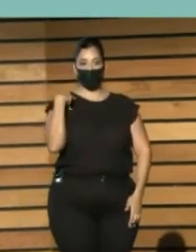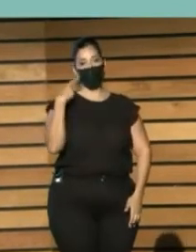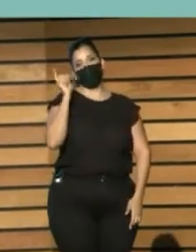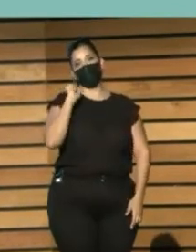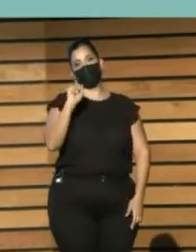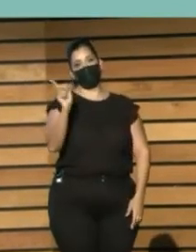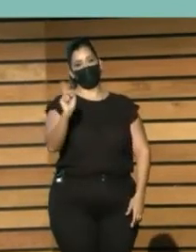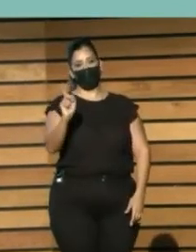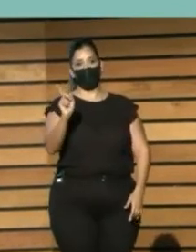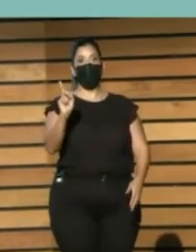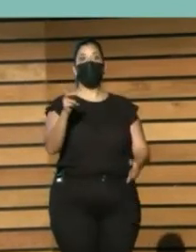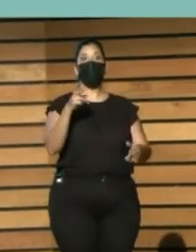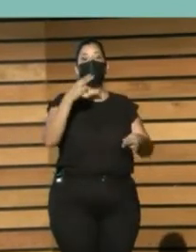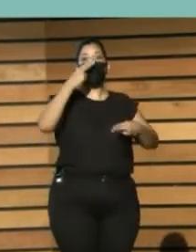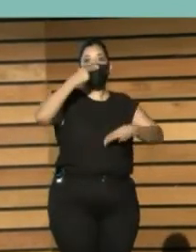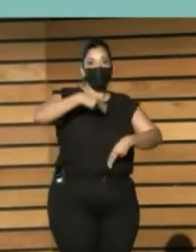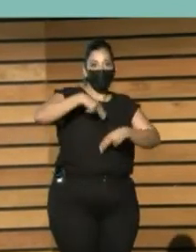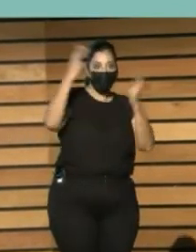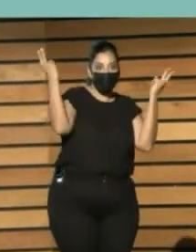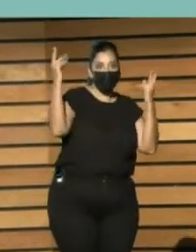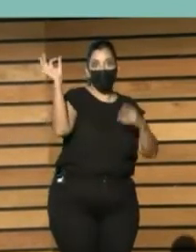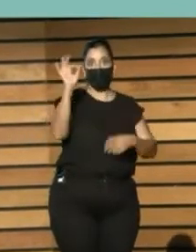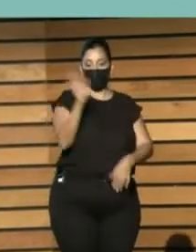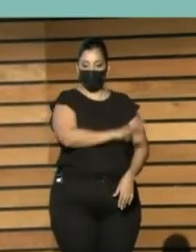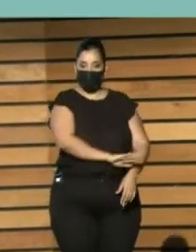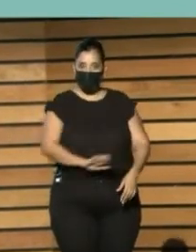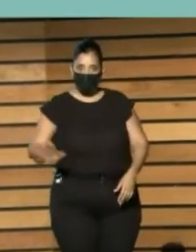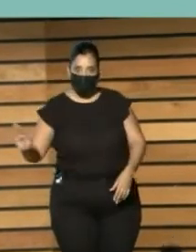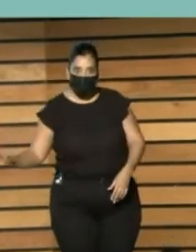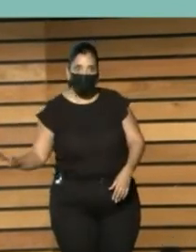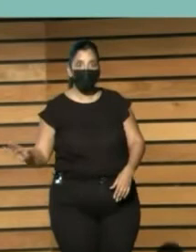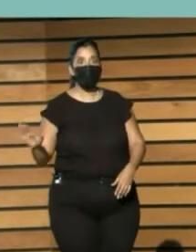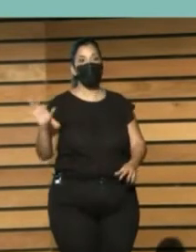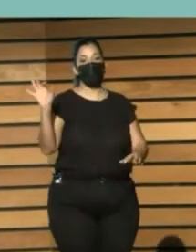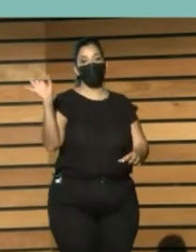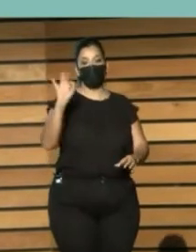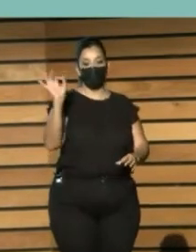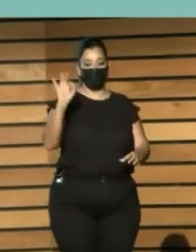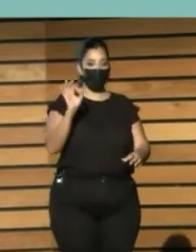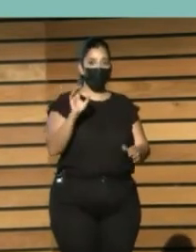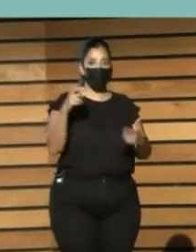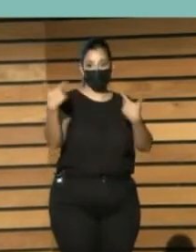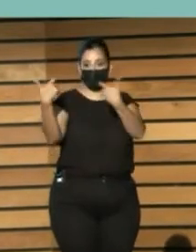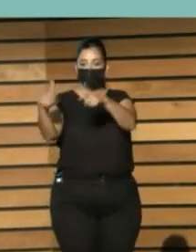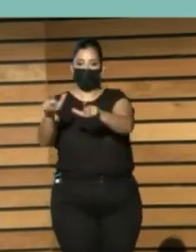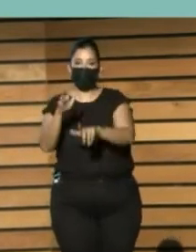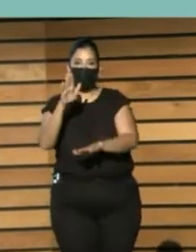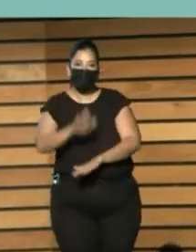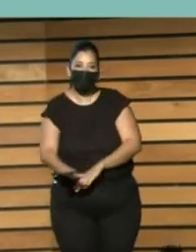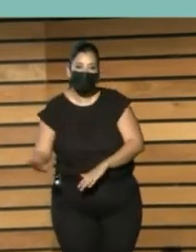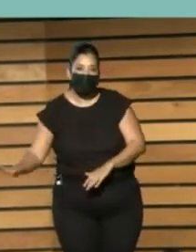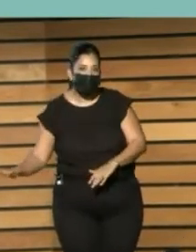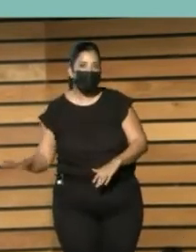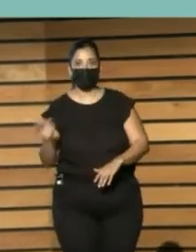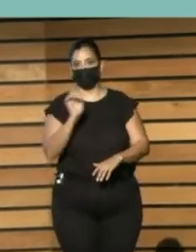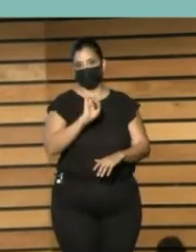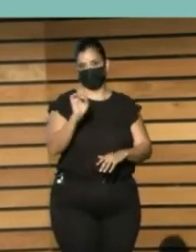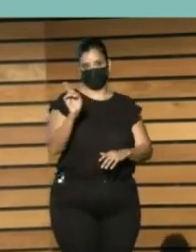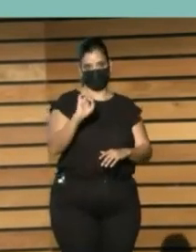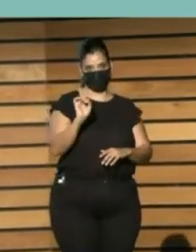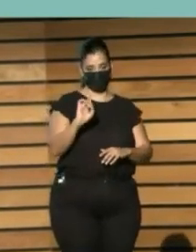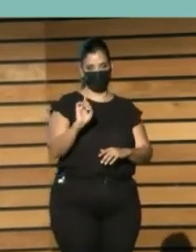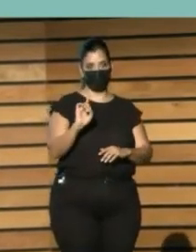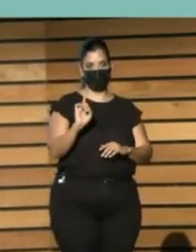Para bibliotecas De niños O el departamento Infantil De una Biblioteca Como para Una